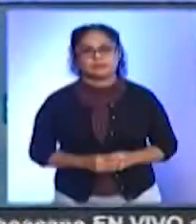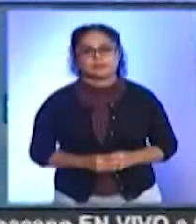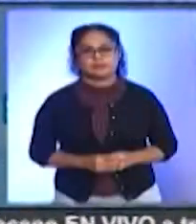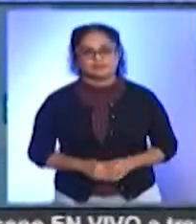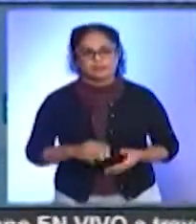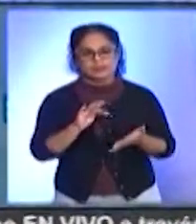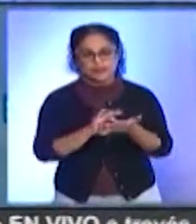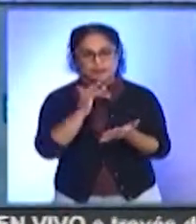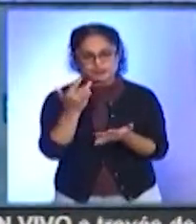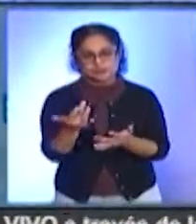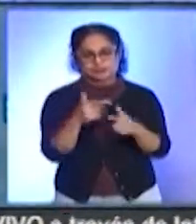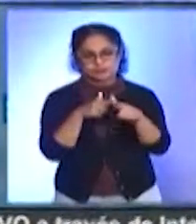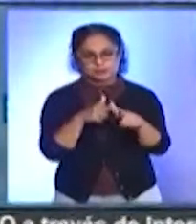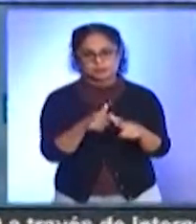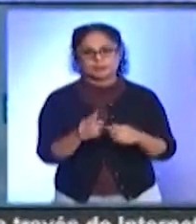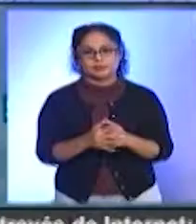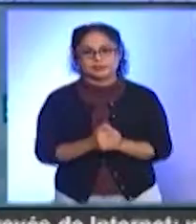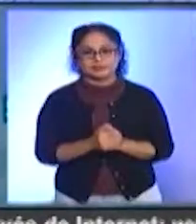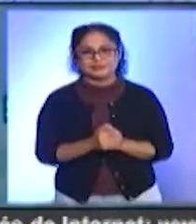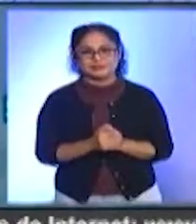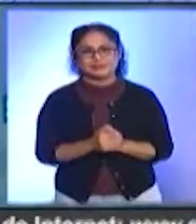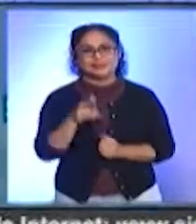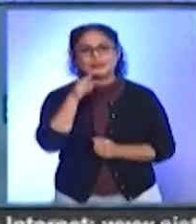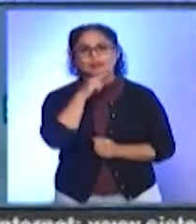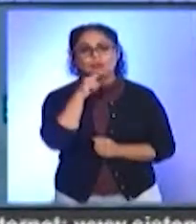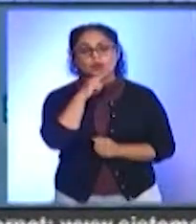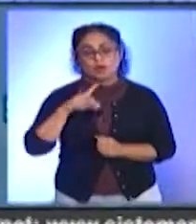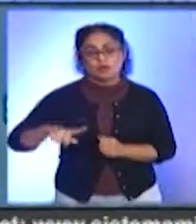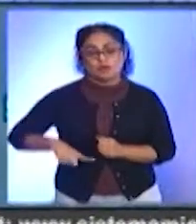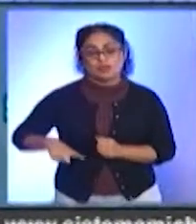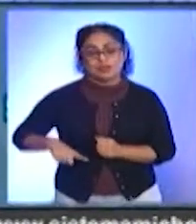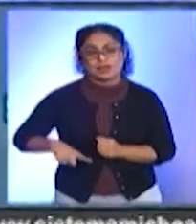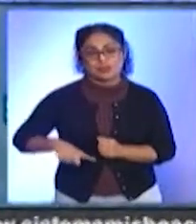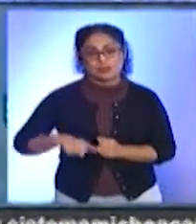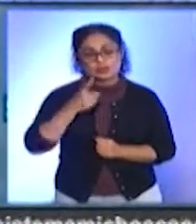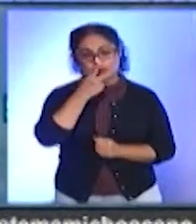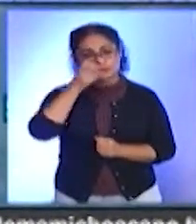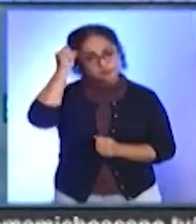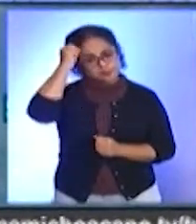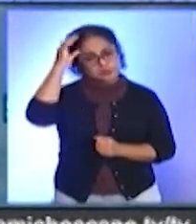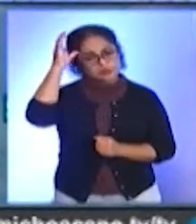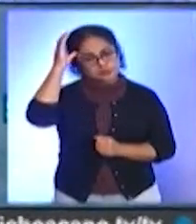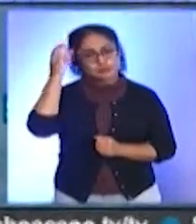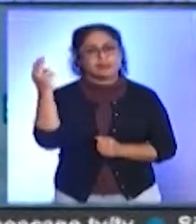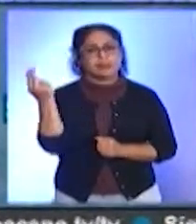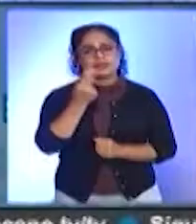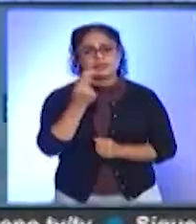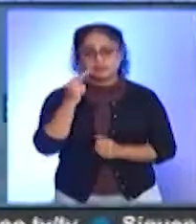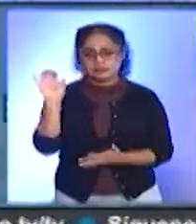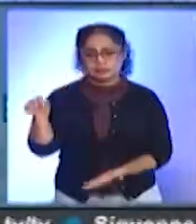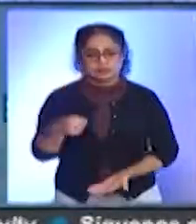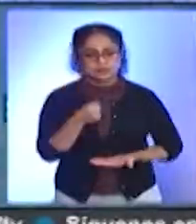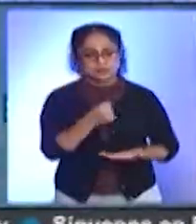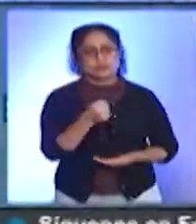Gracias por continuar con nosotros. Con nosotros urge el gobernador del estado, Silvano Orioles Conejo, que aterriza en los recursos